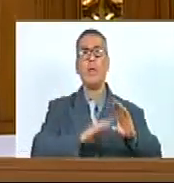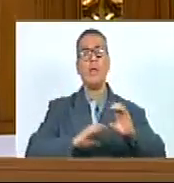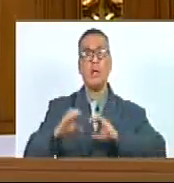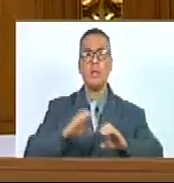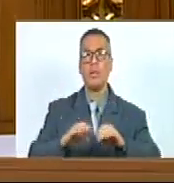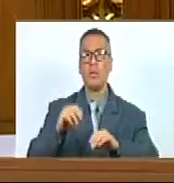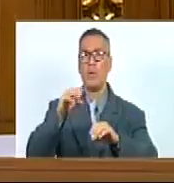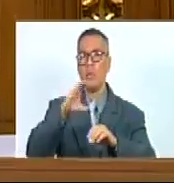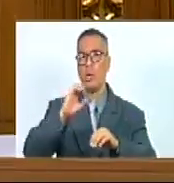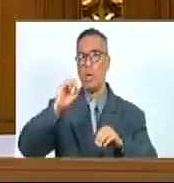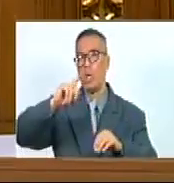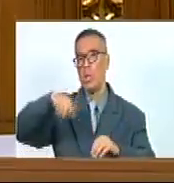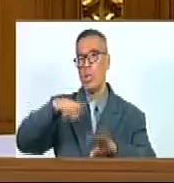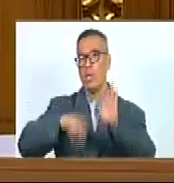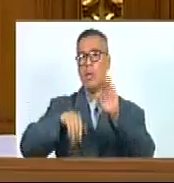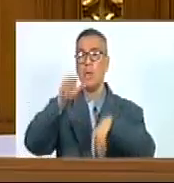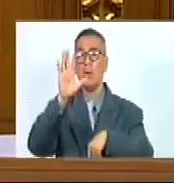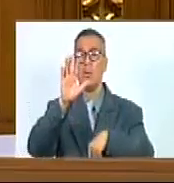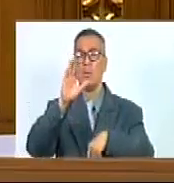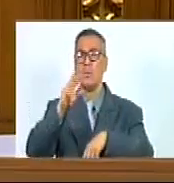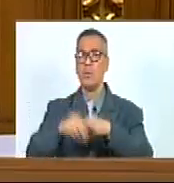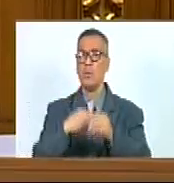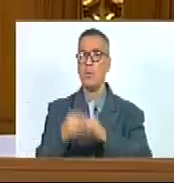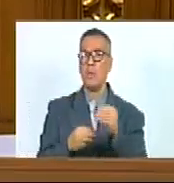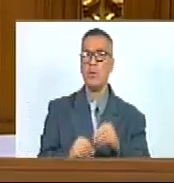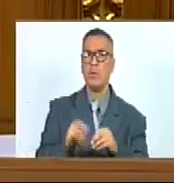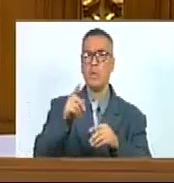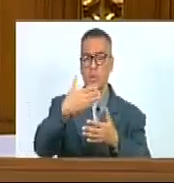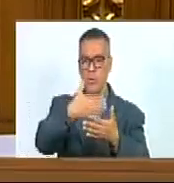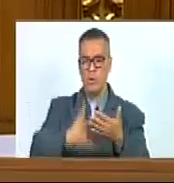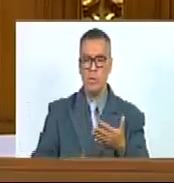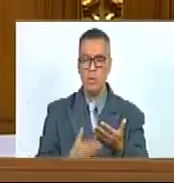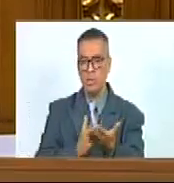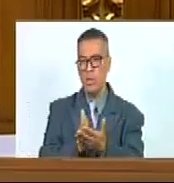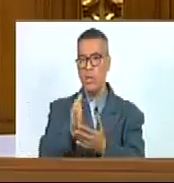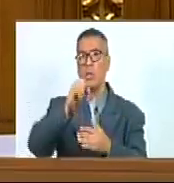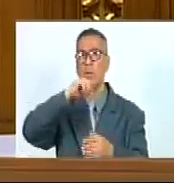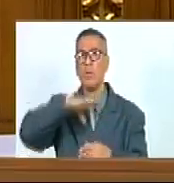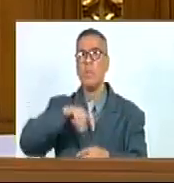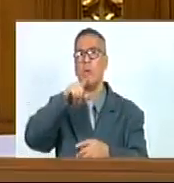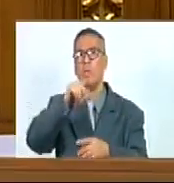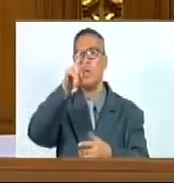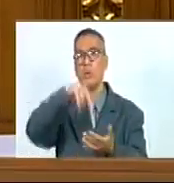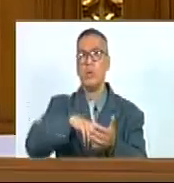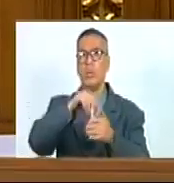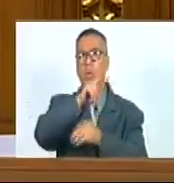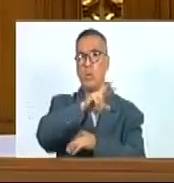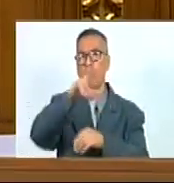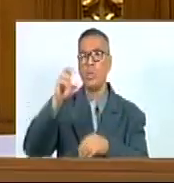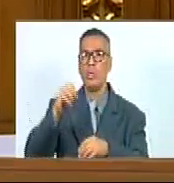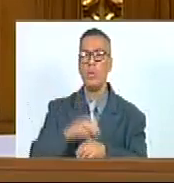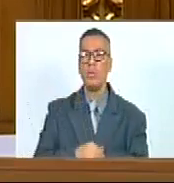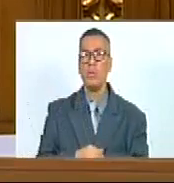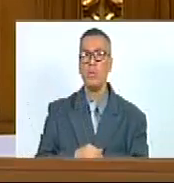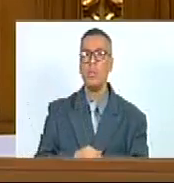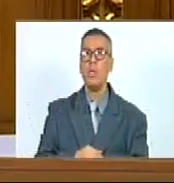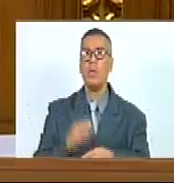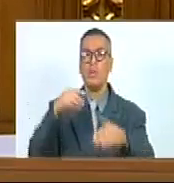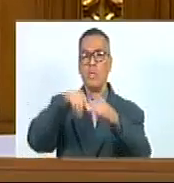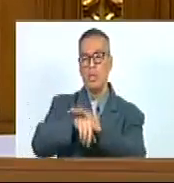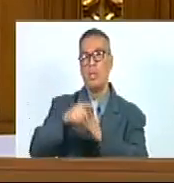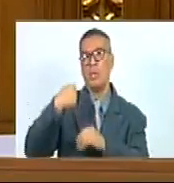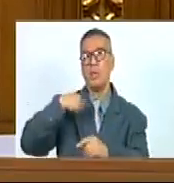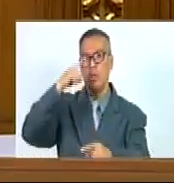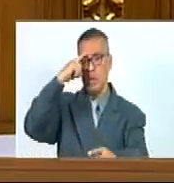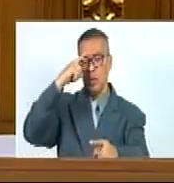15 Donde Adoptaron Una hoja De ruta Histórica Para el 2030 Que incluye